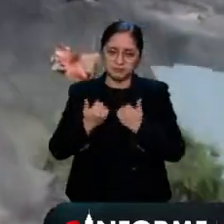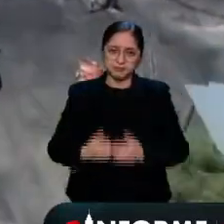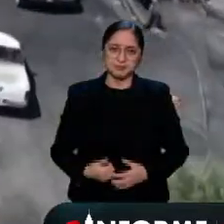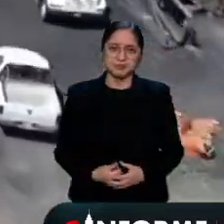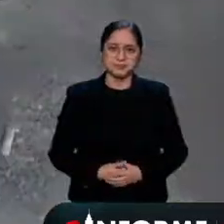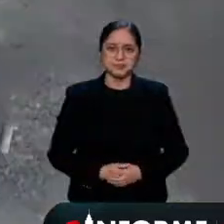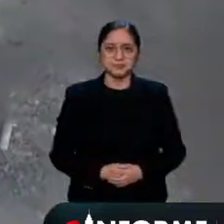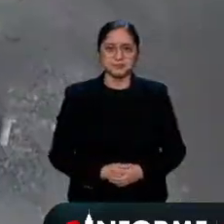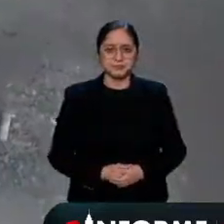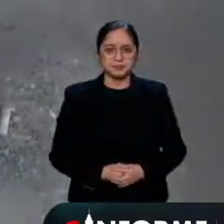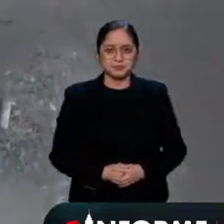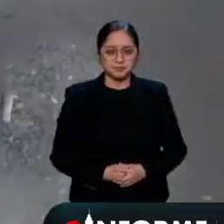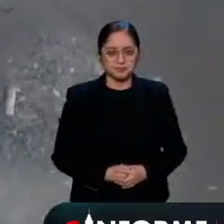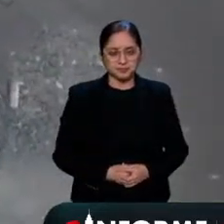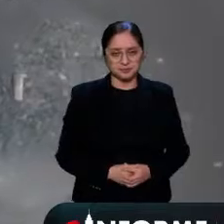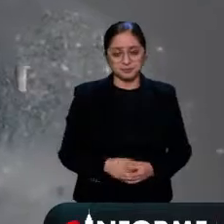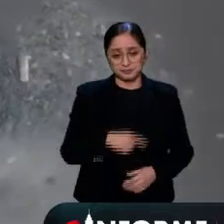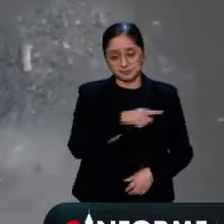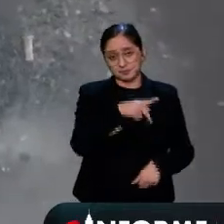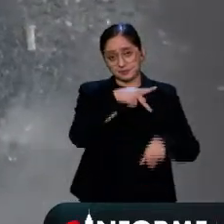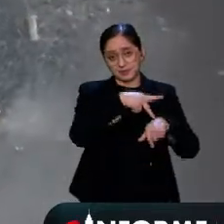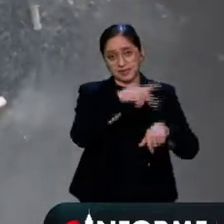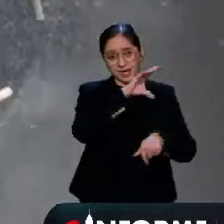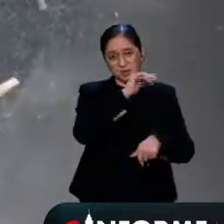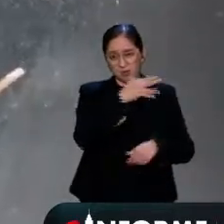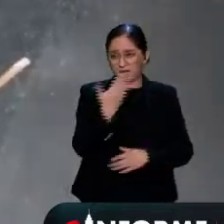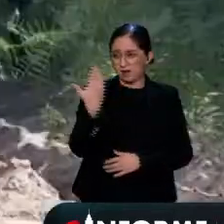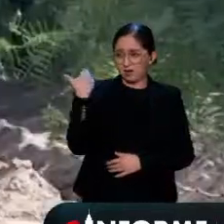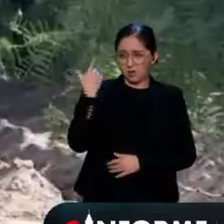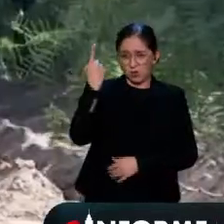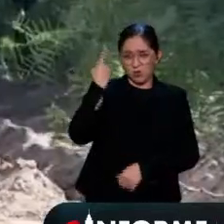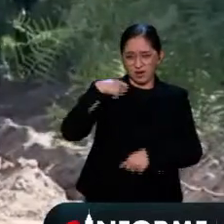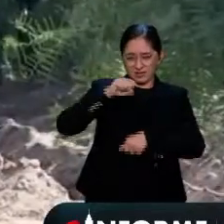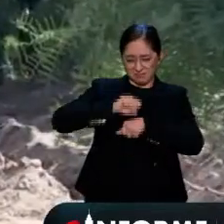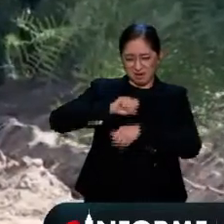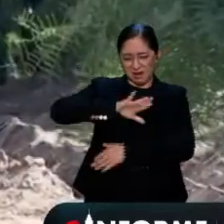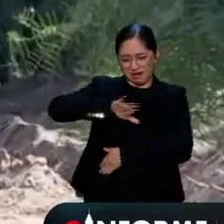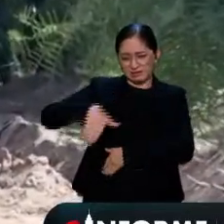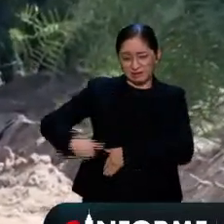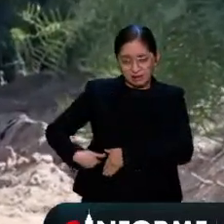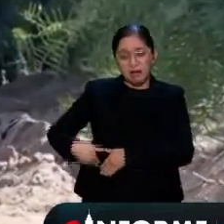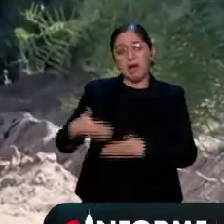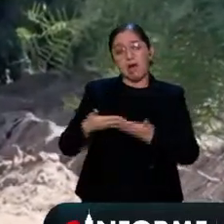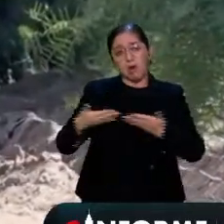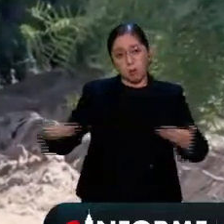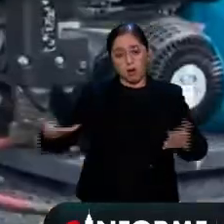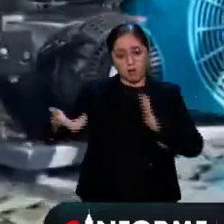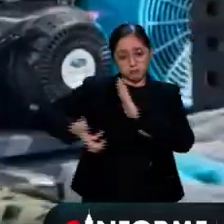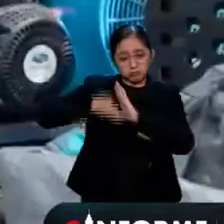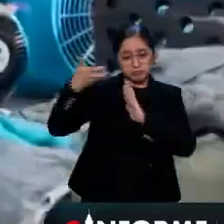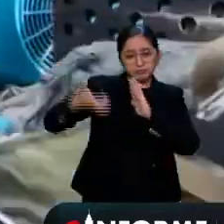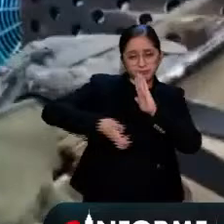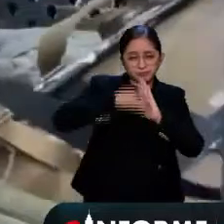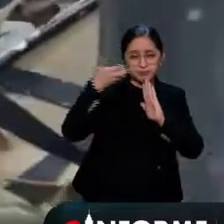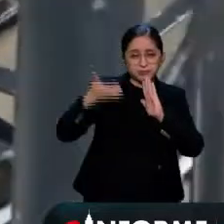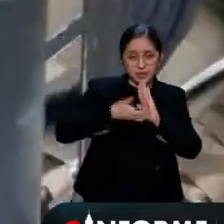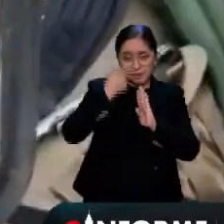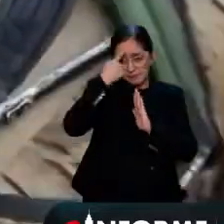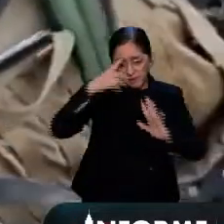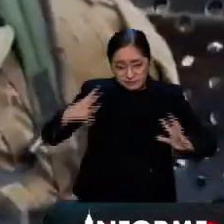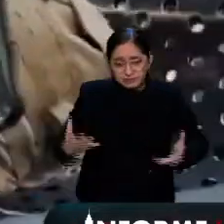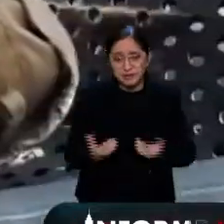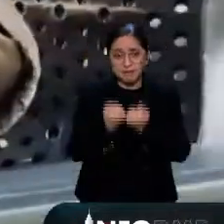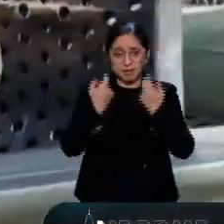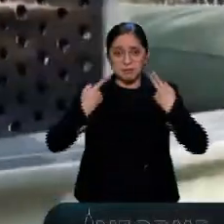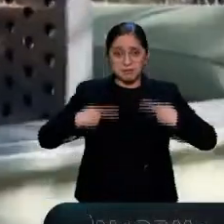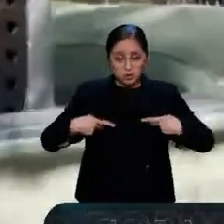Tras el accidente en una mina de carbón ocurrido la semana pasada en Sabinas, Coahuila, los trabajos para el rescate de los 10 mineros atrapados continúan a marchas forzadas,